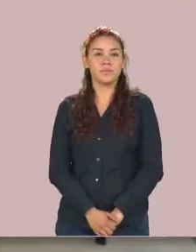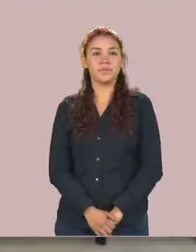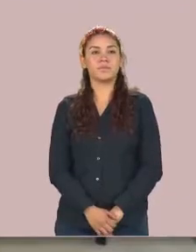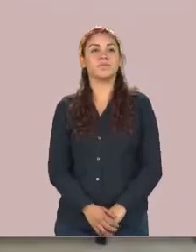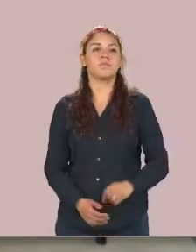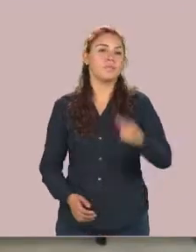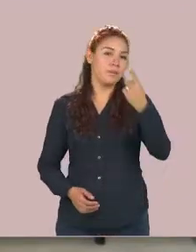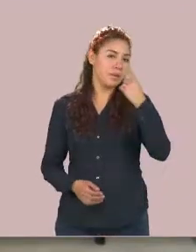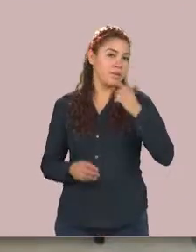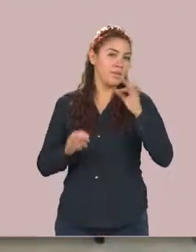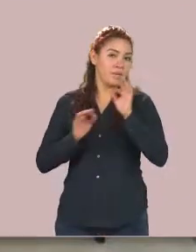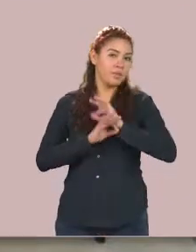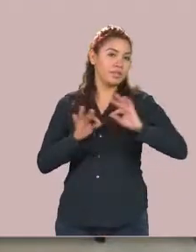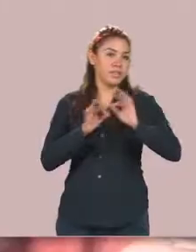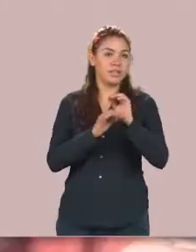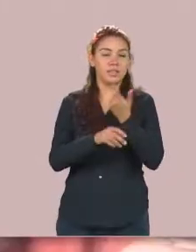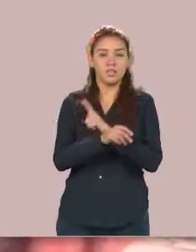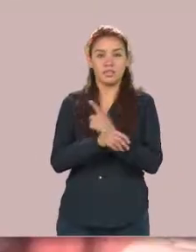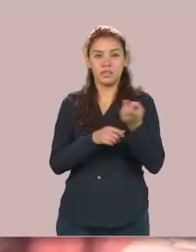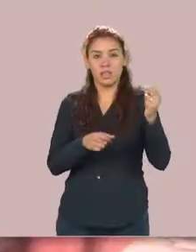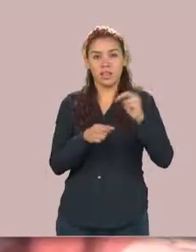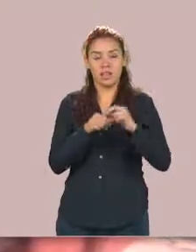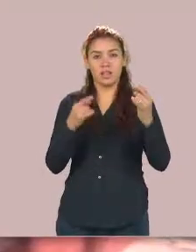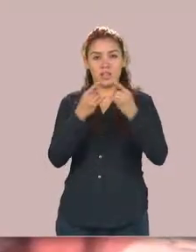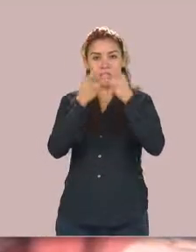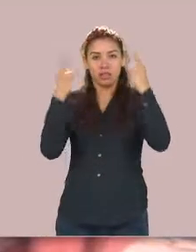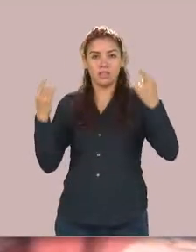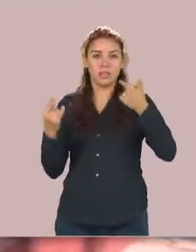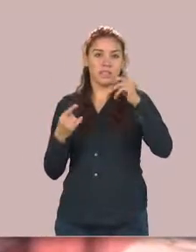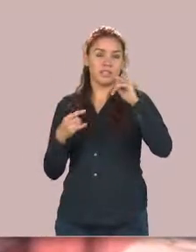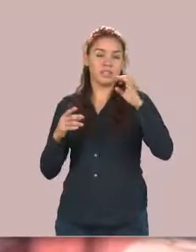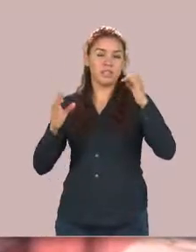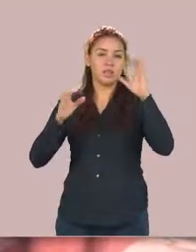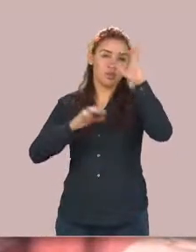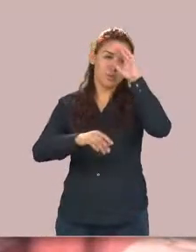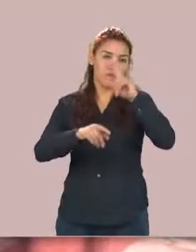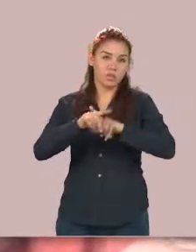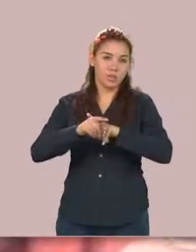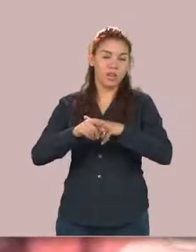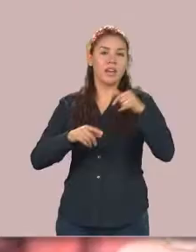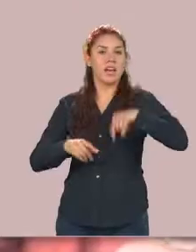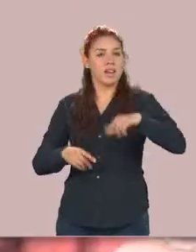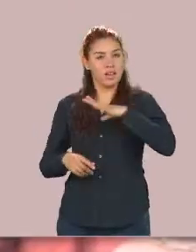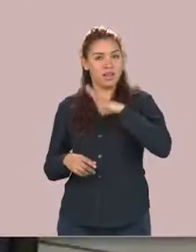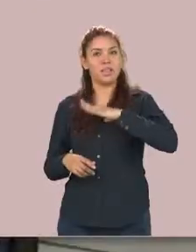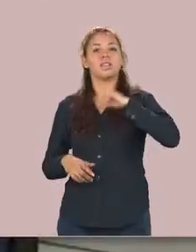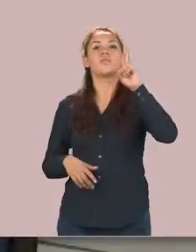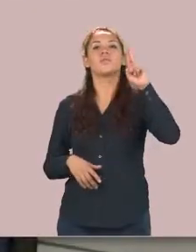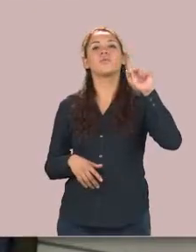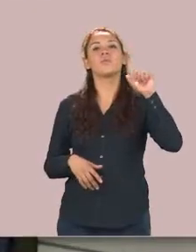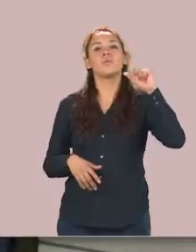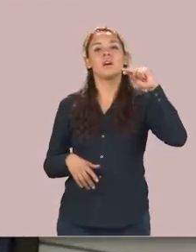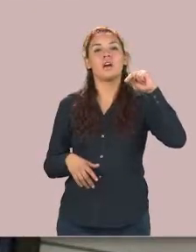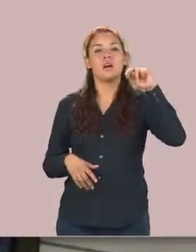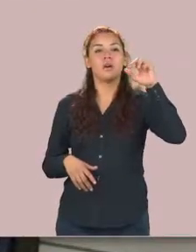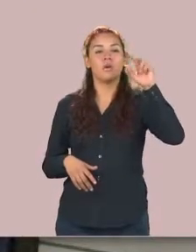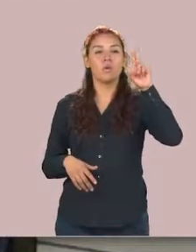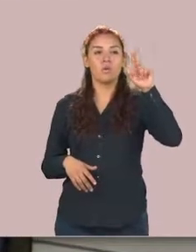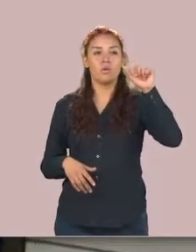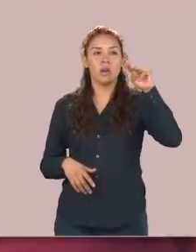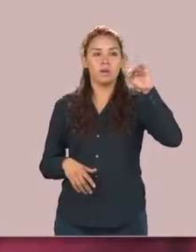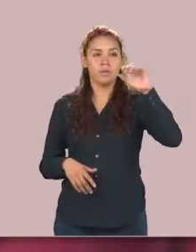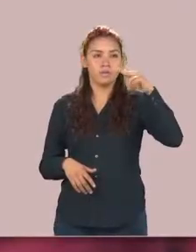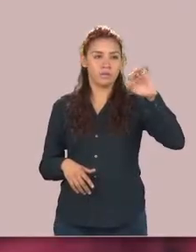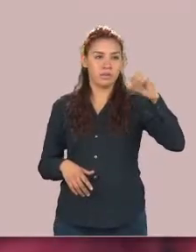la licenciatura en historia y gestión del patrimonio cultural programa académico que ofrece la unidad académica de ciencias educación y humanidades es la de formar personas con amplio